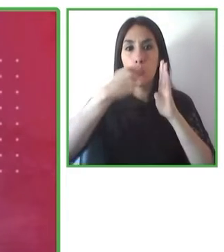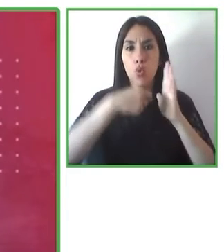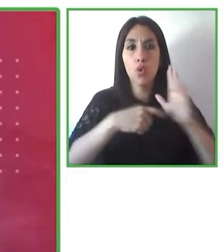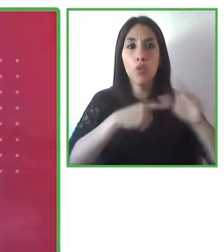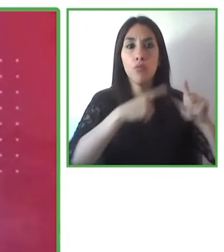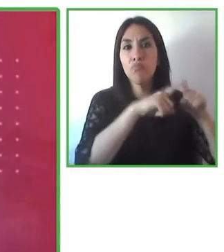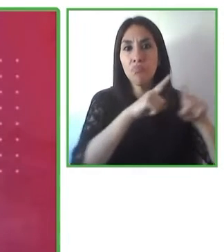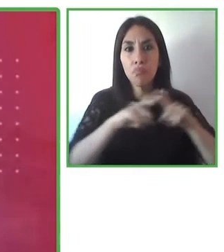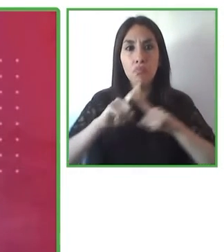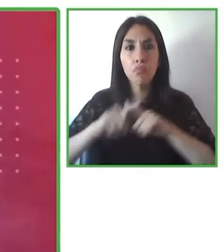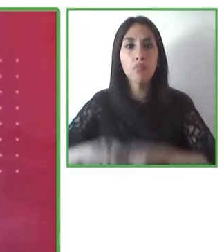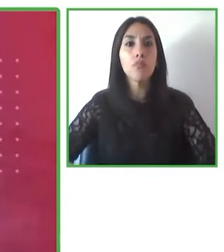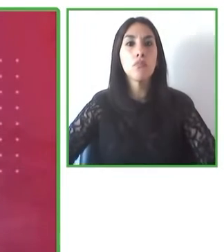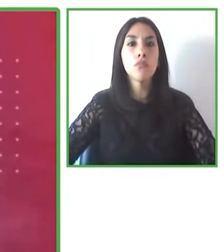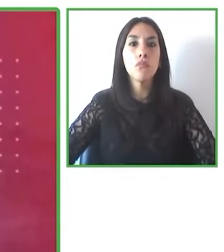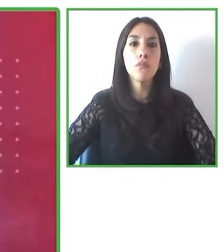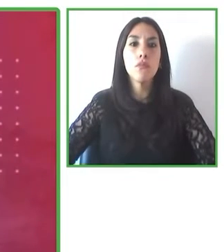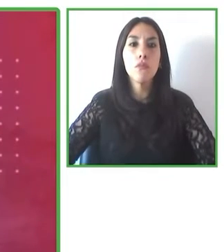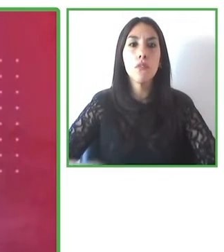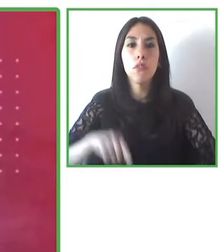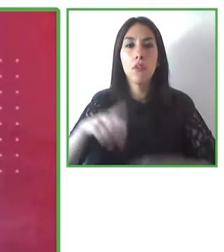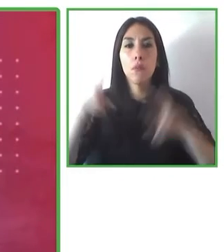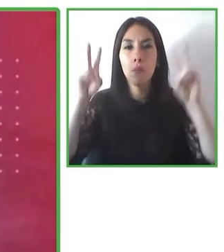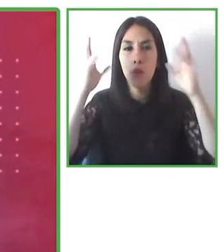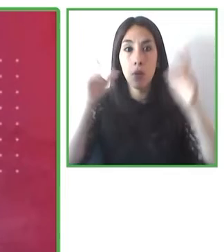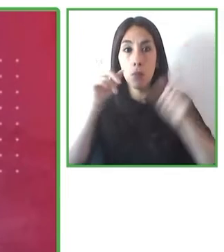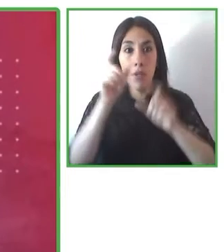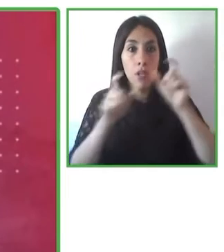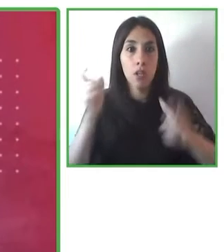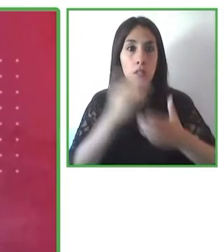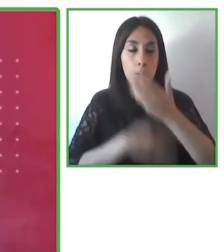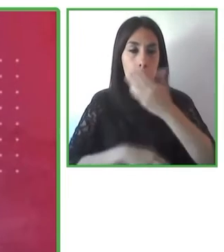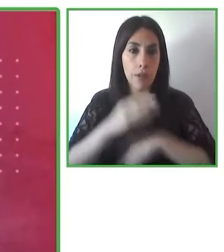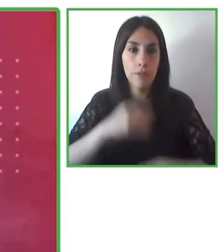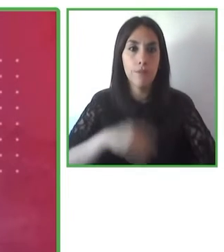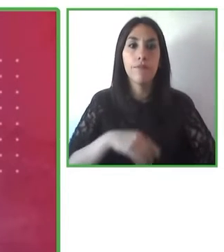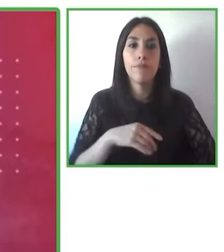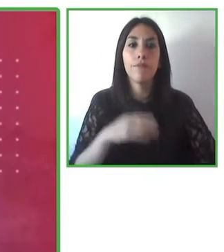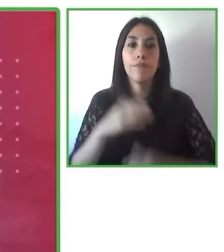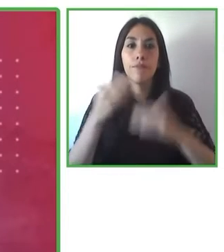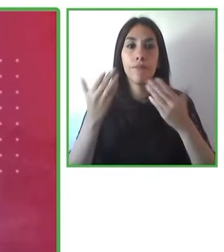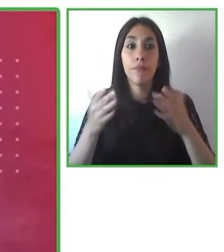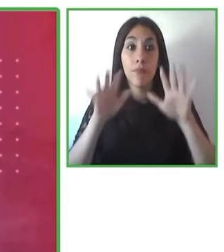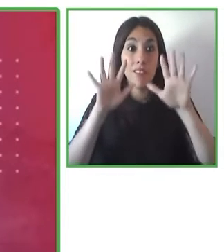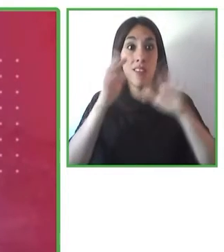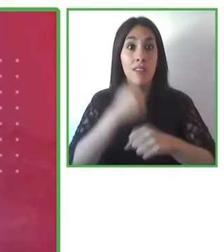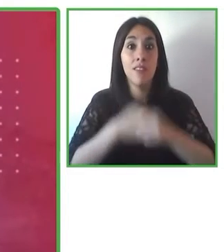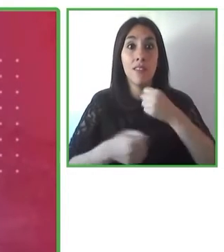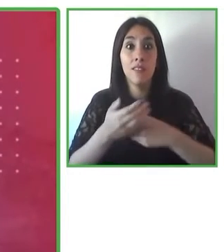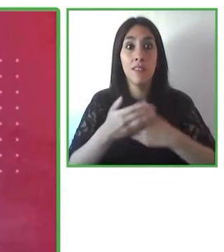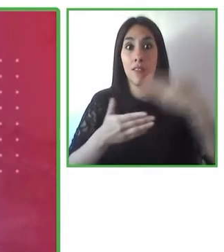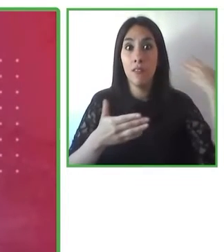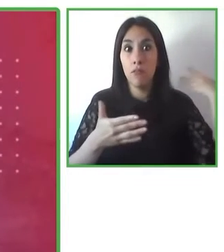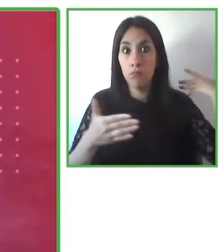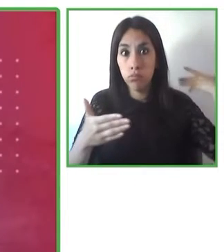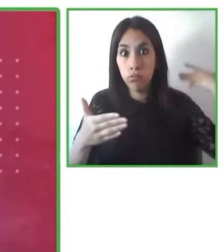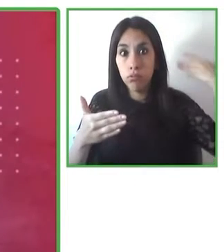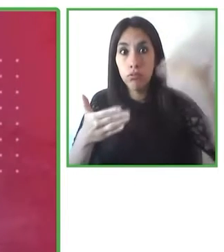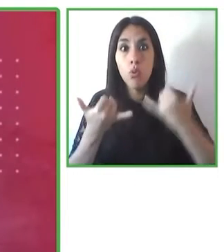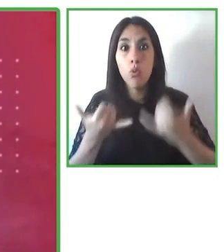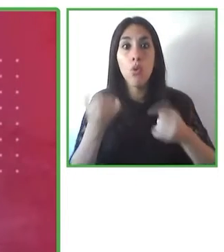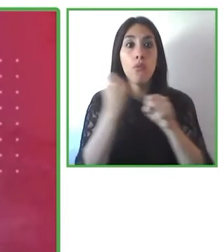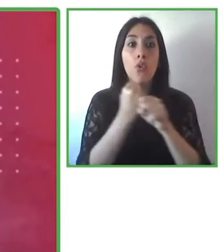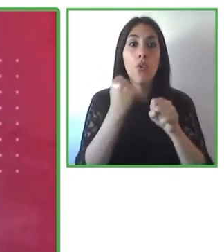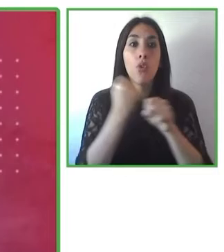trabaja en la creación de libros para todos, y nos va a compartir la experiencia en